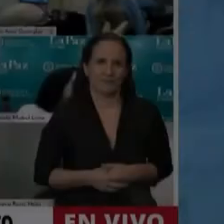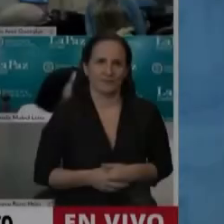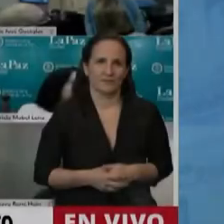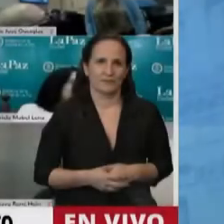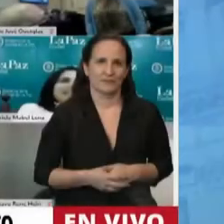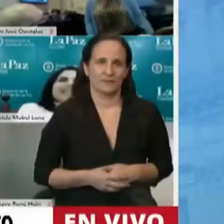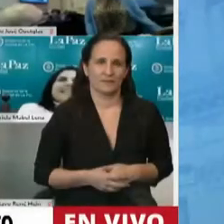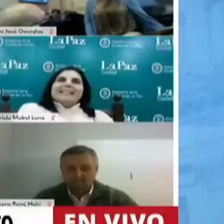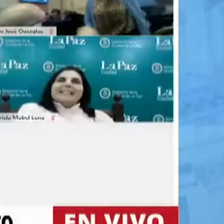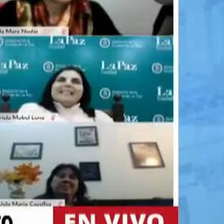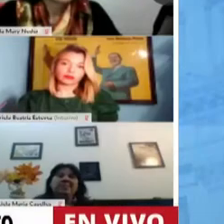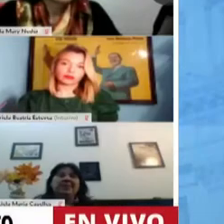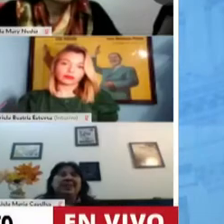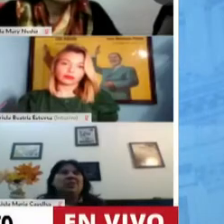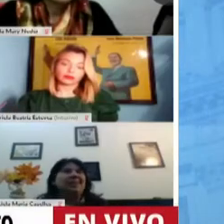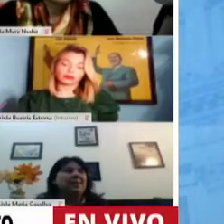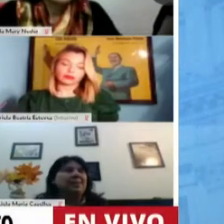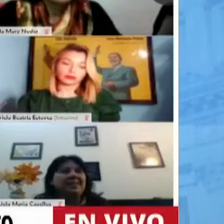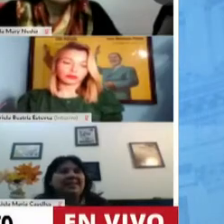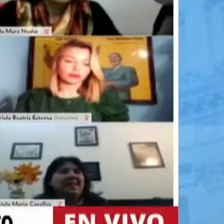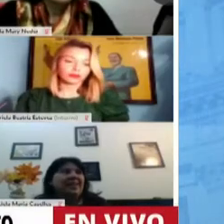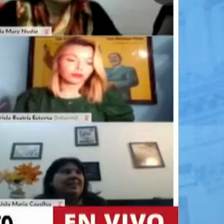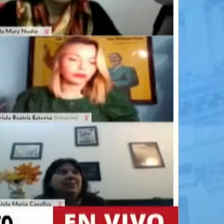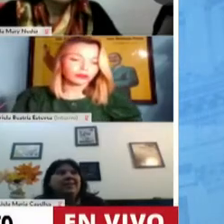Tiene la palabra la diputada Alicia Terada.